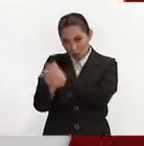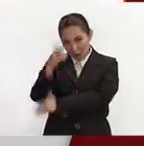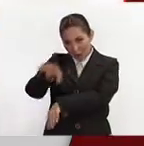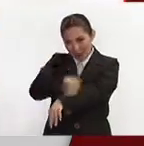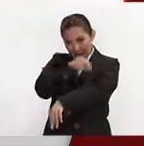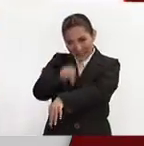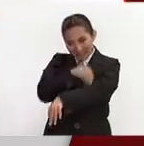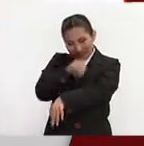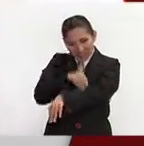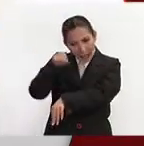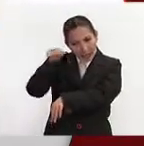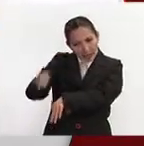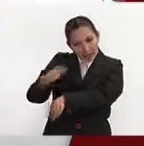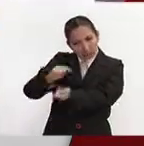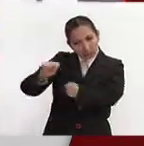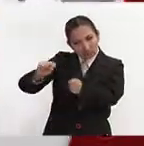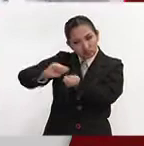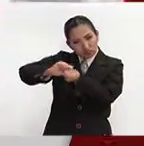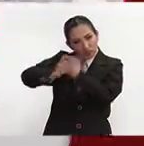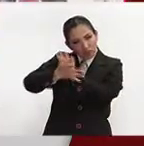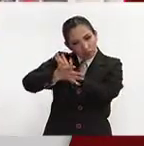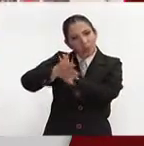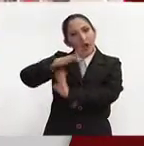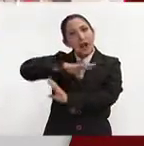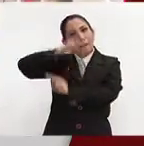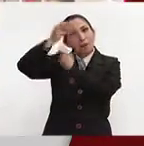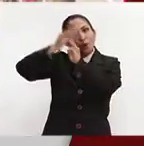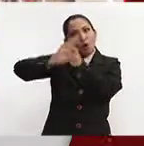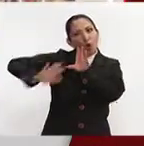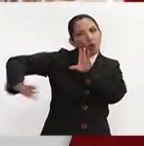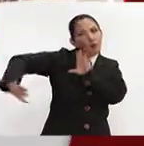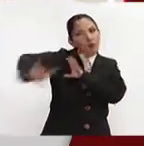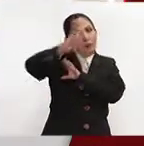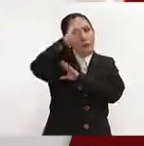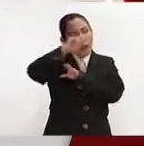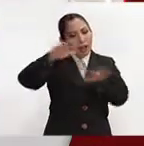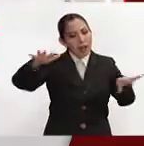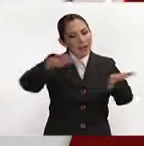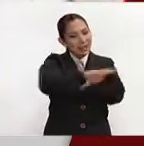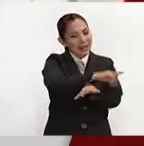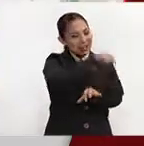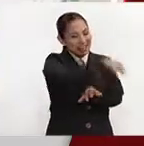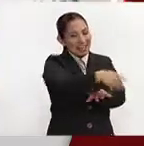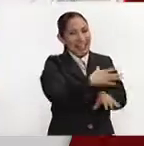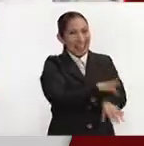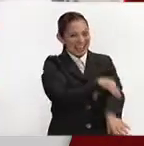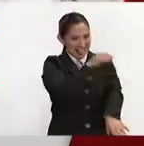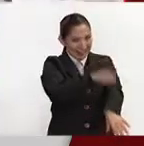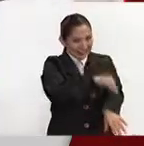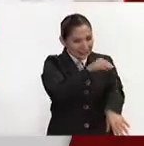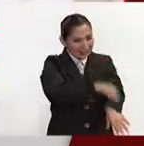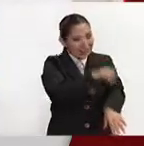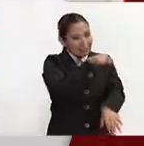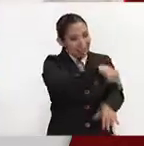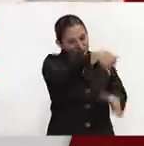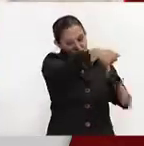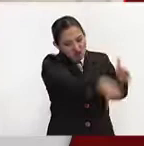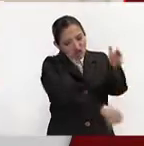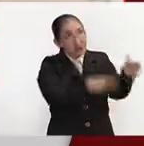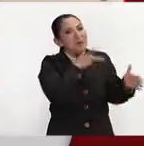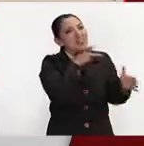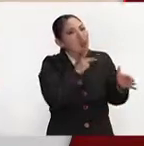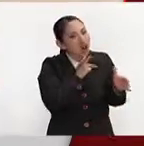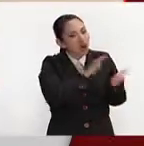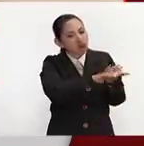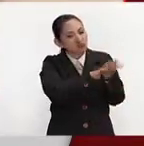ante esta transformación que está sufriendo el mundo para transitar de las energías basadas en hidrocarburos